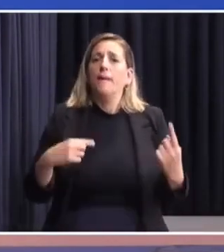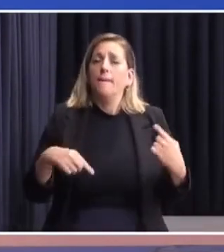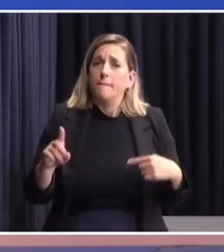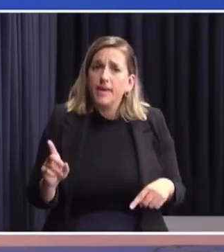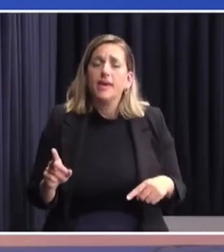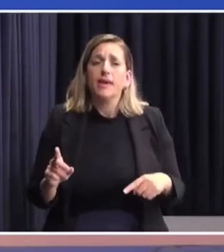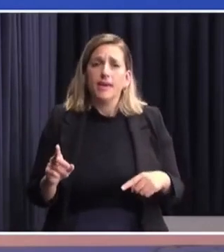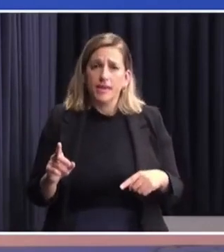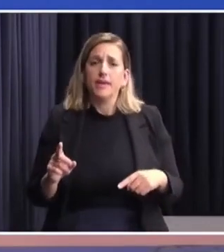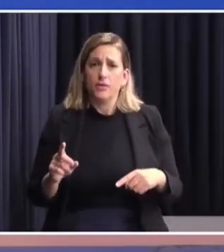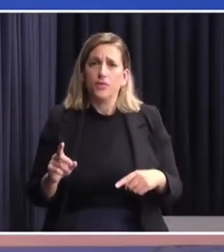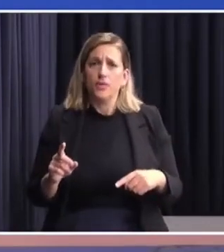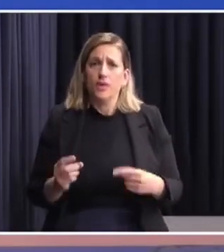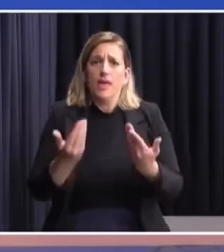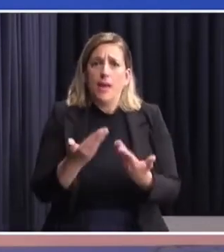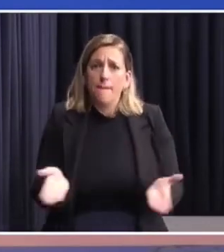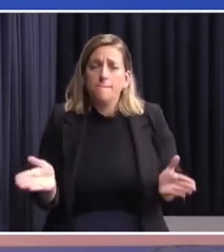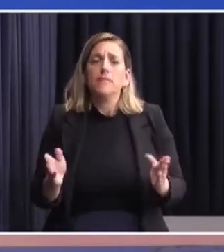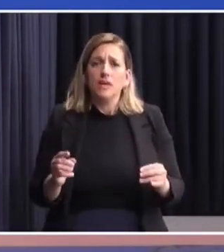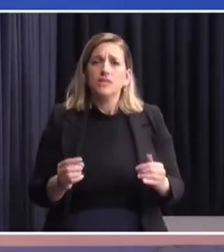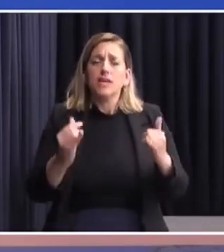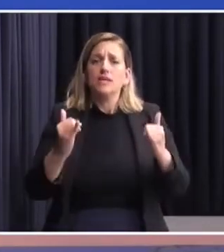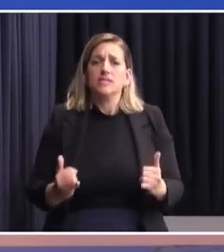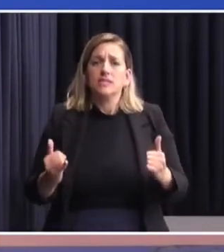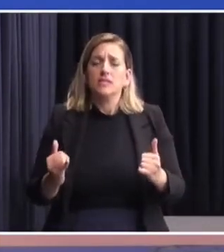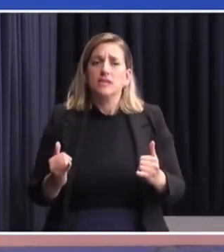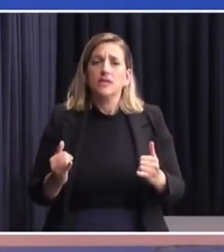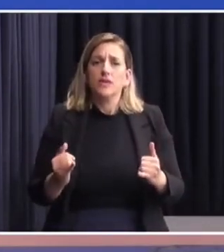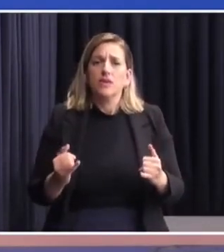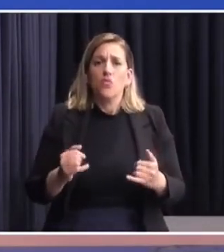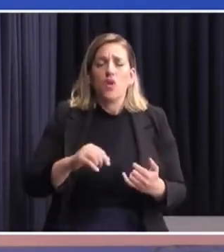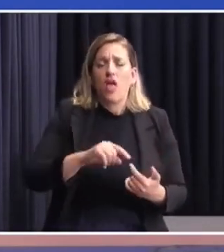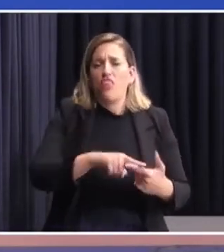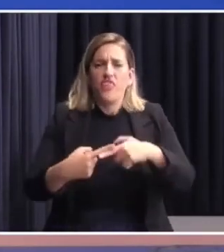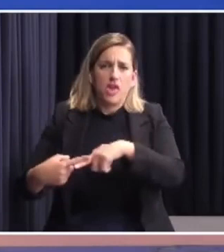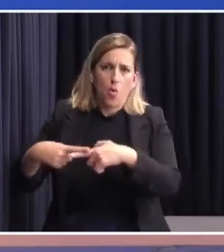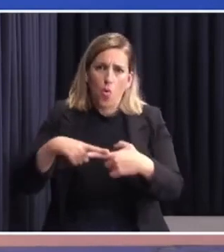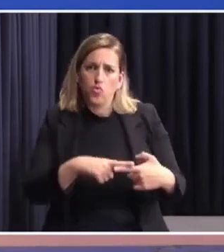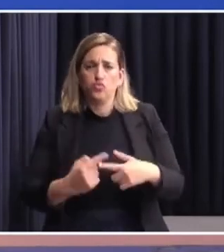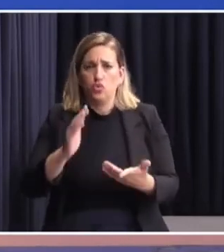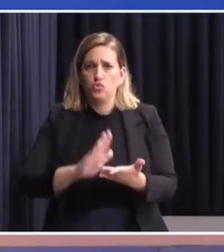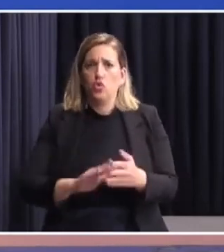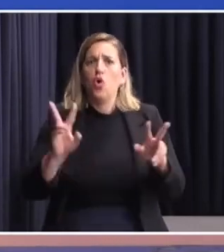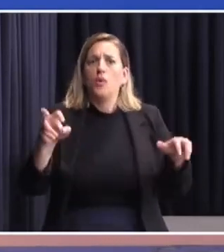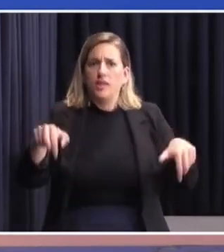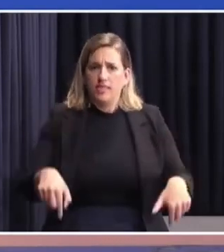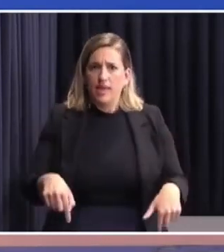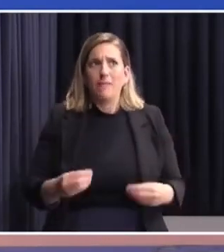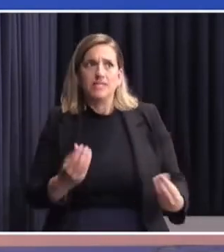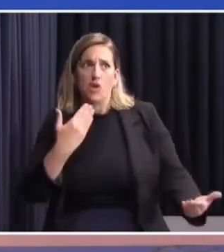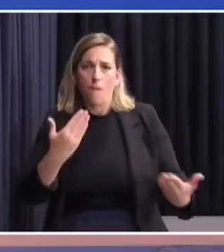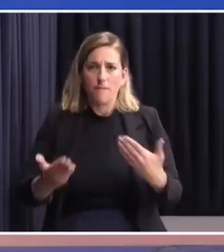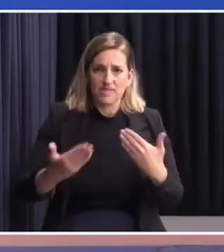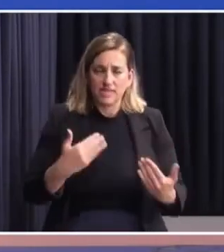empieza una discusión acerca si las